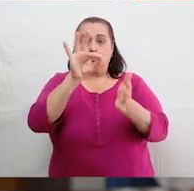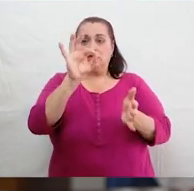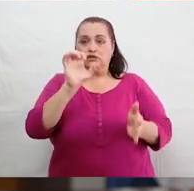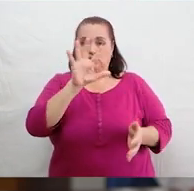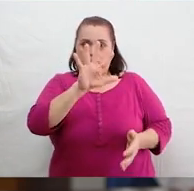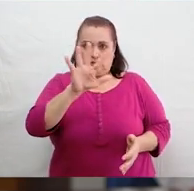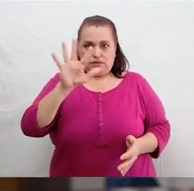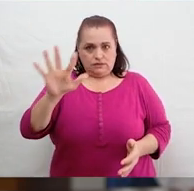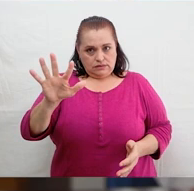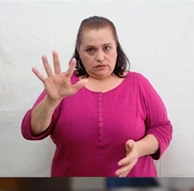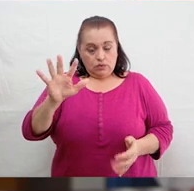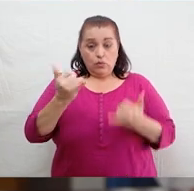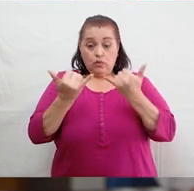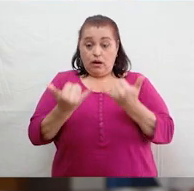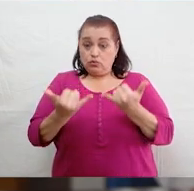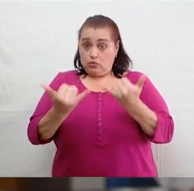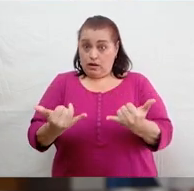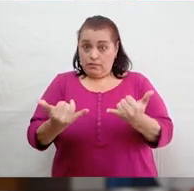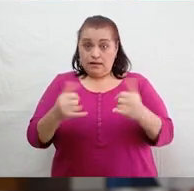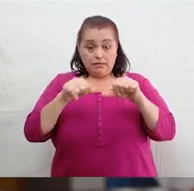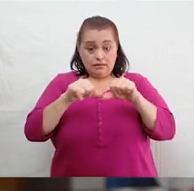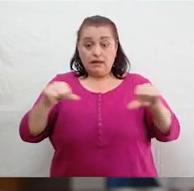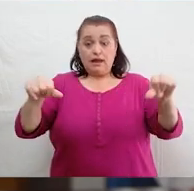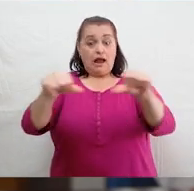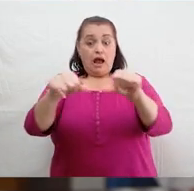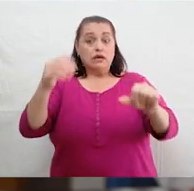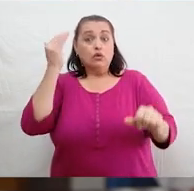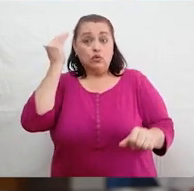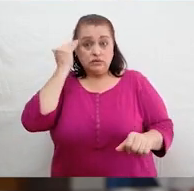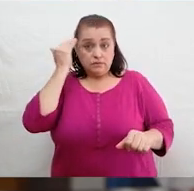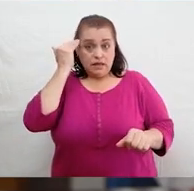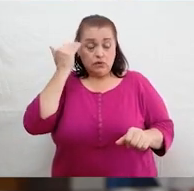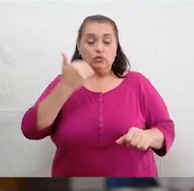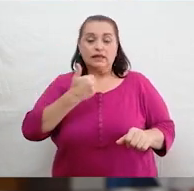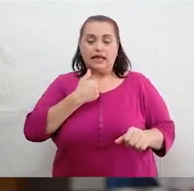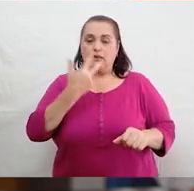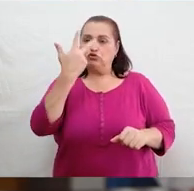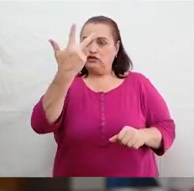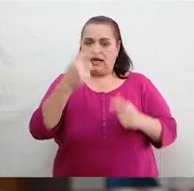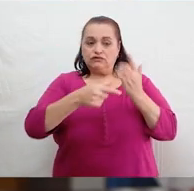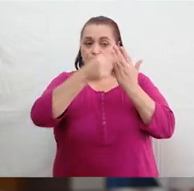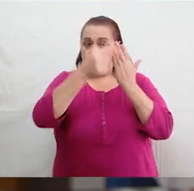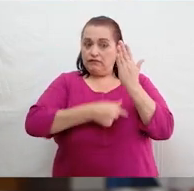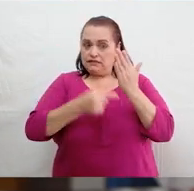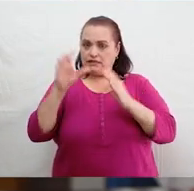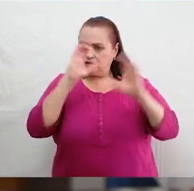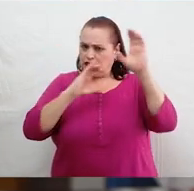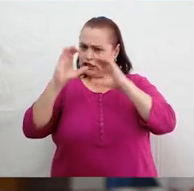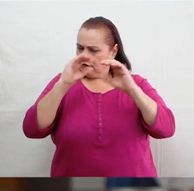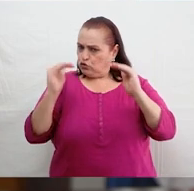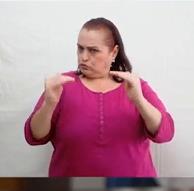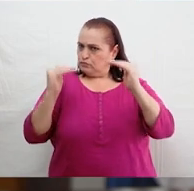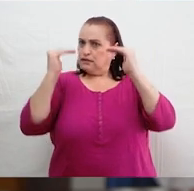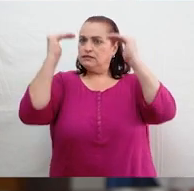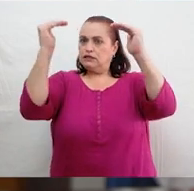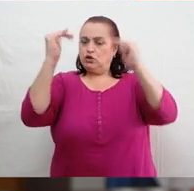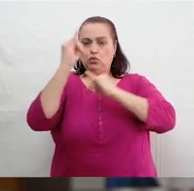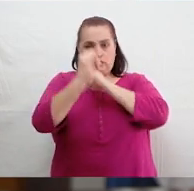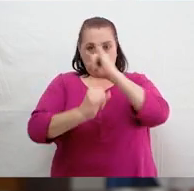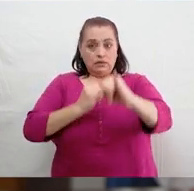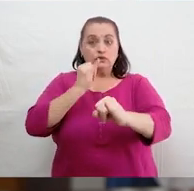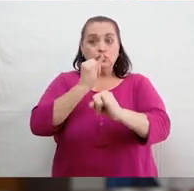Actualmente, en esta área del conocimiento, tenemos tres revistas científicas de prestigio internacional